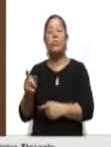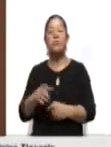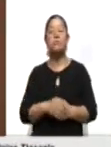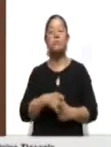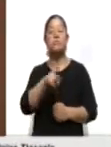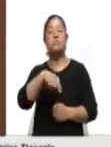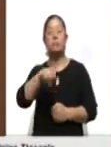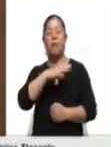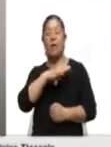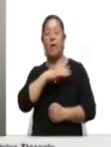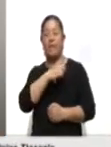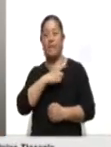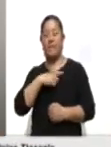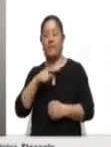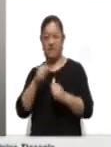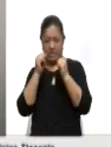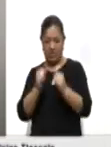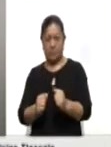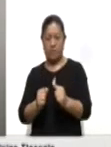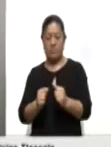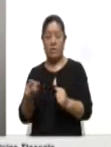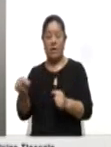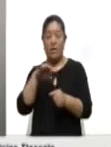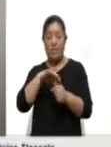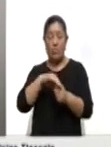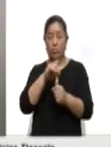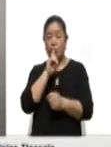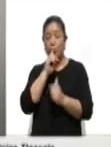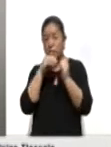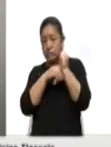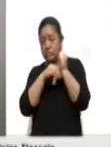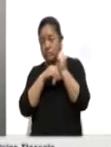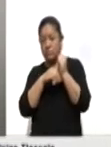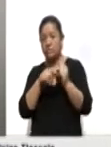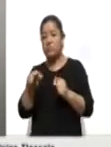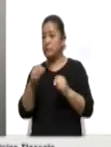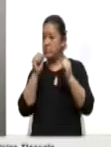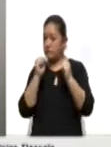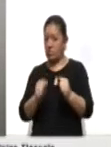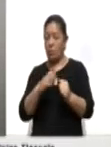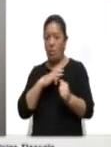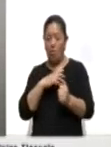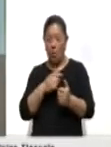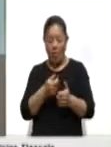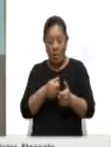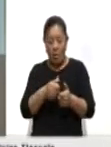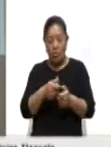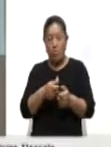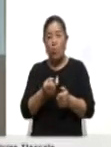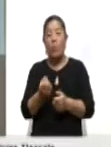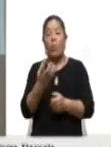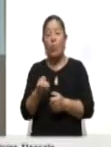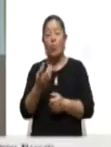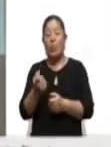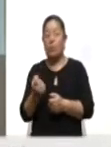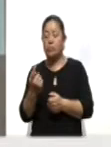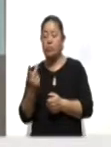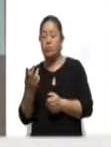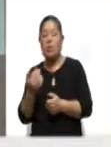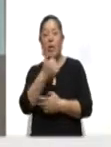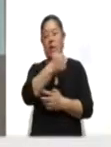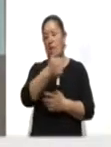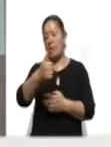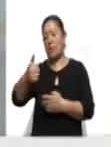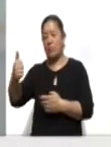del sufragio, garantizar el secreto del voto y asegurar la autenticidad del escrutinio y cómputo en cada una de las casillas.